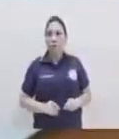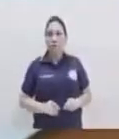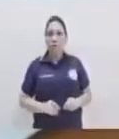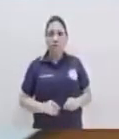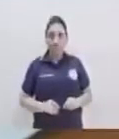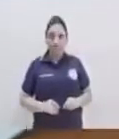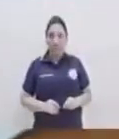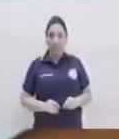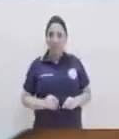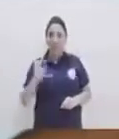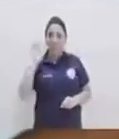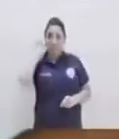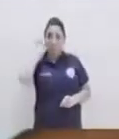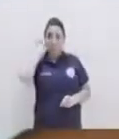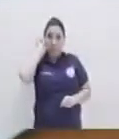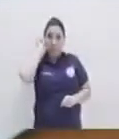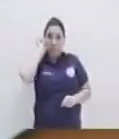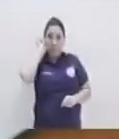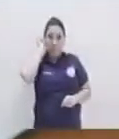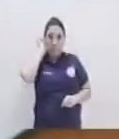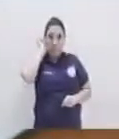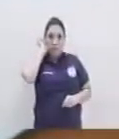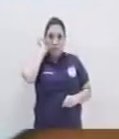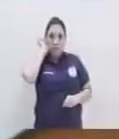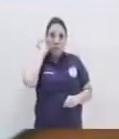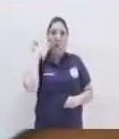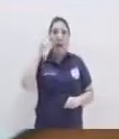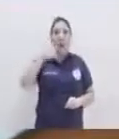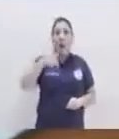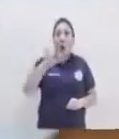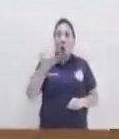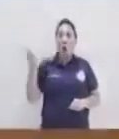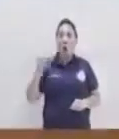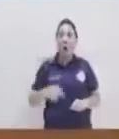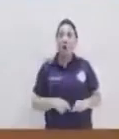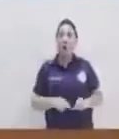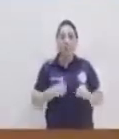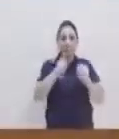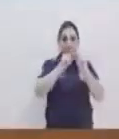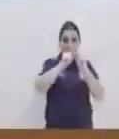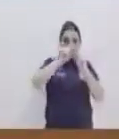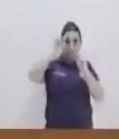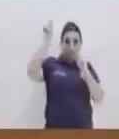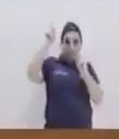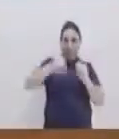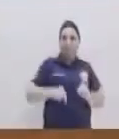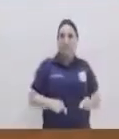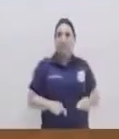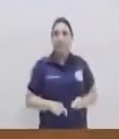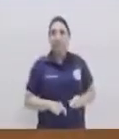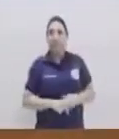directriz. Vamos a colocar una línea perpendicular a la directriz.